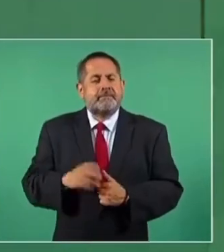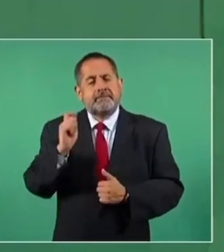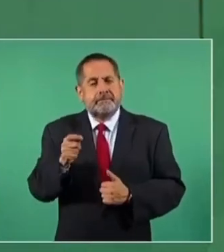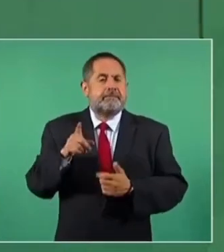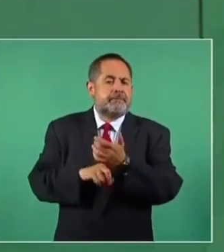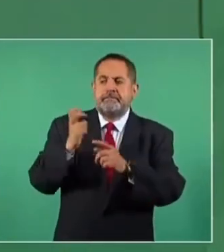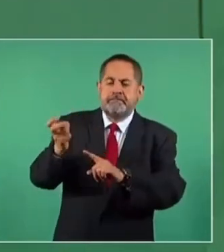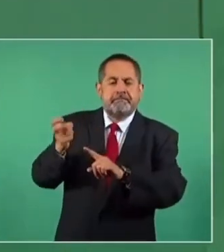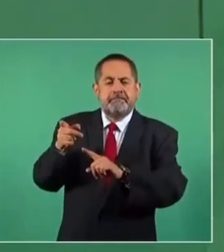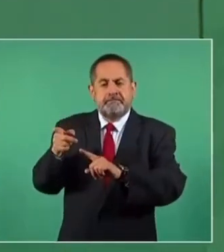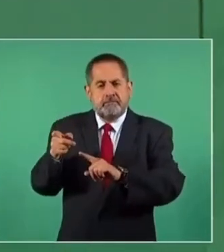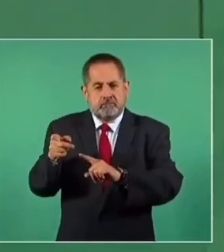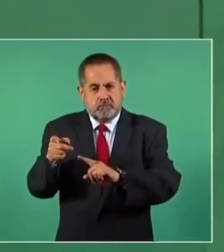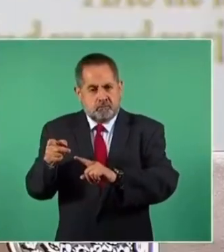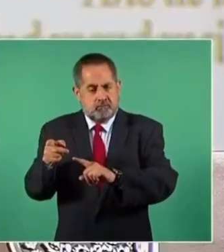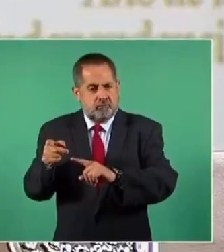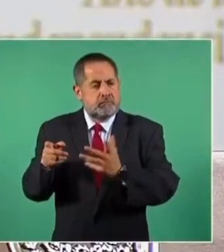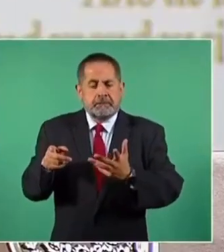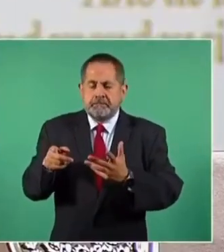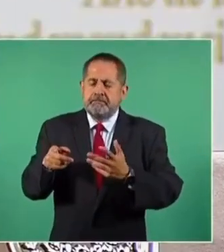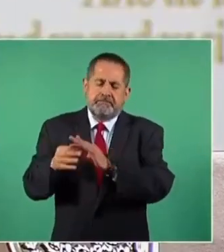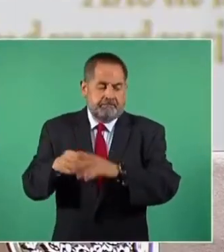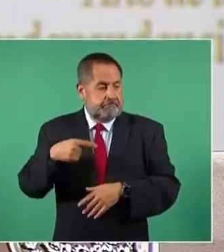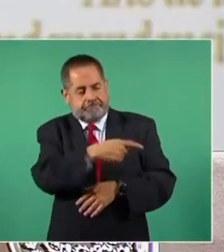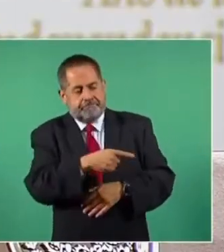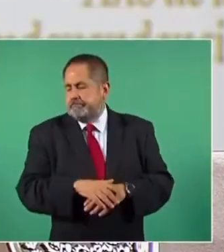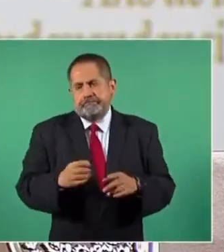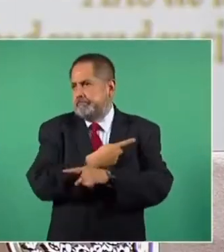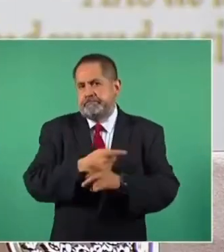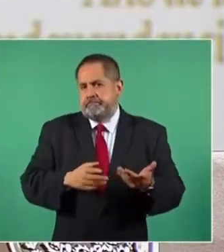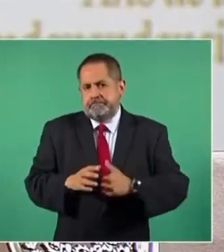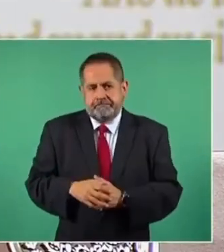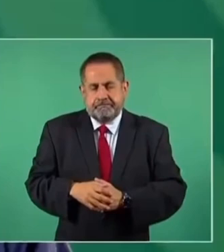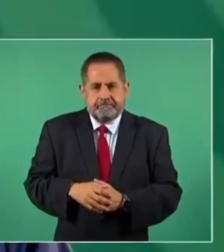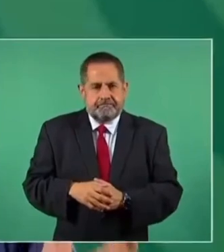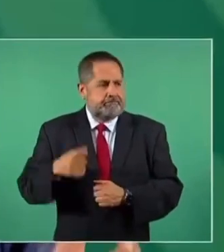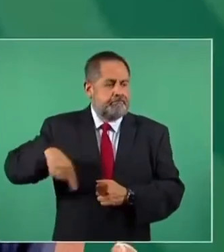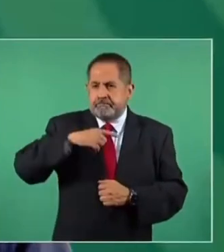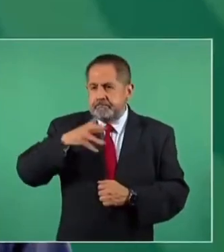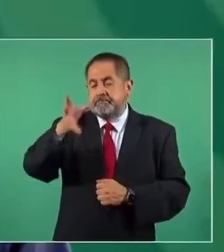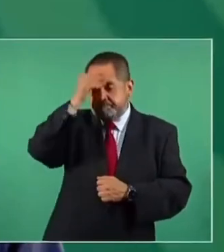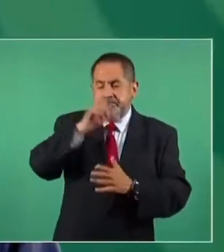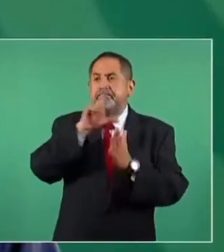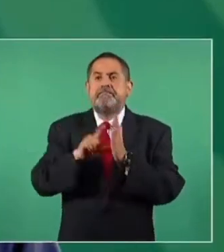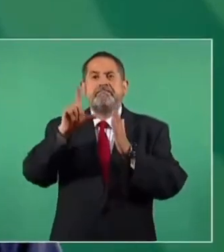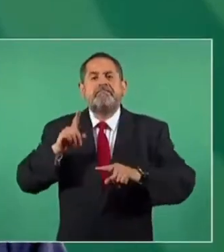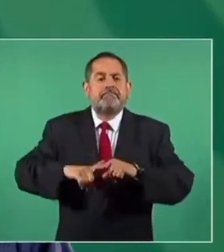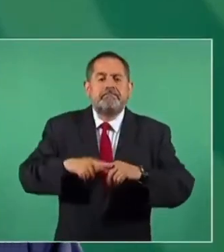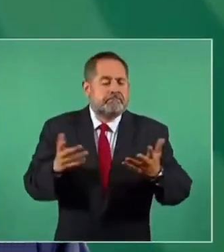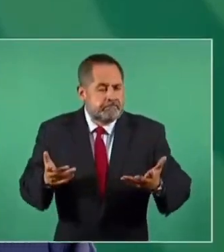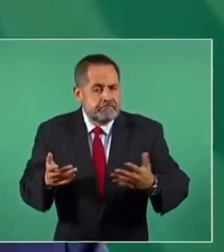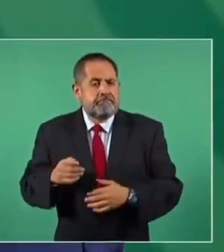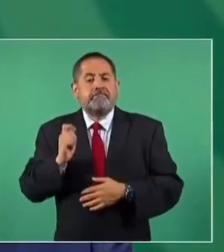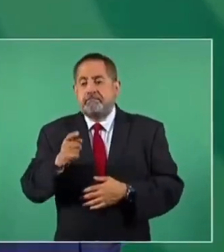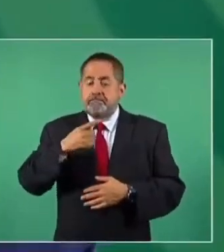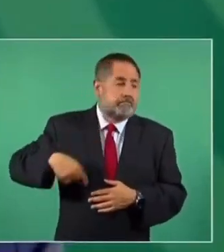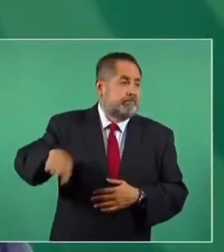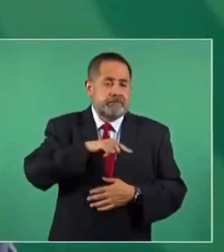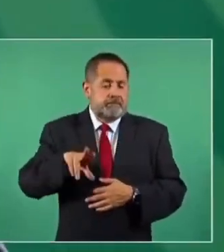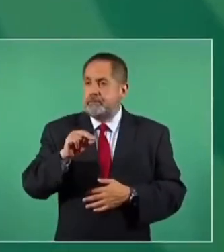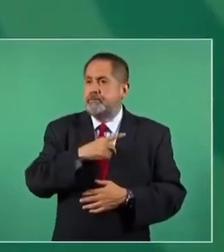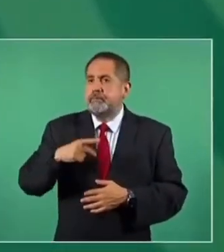Este es un asunto de otro tipo. ¿Cuál sería la lección para los jóvenes? Que no hay que estar